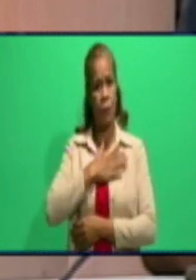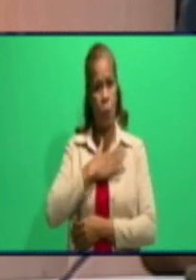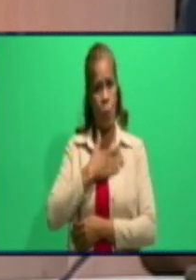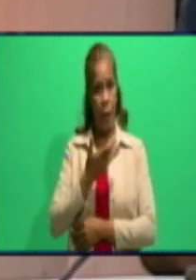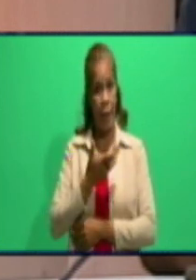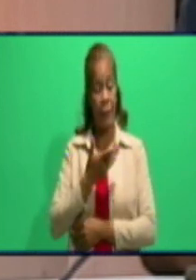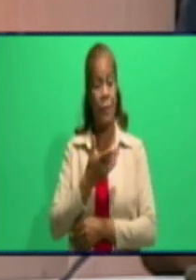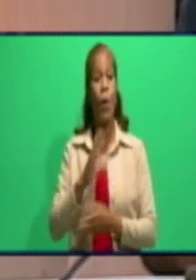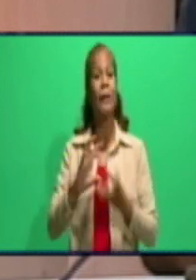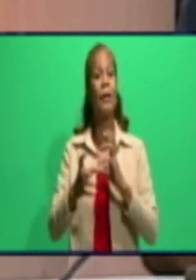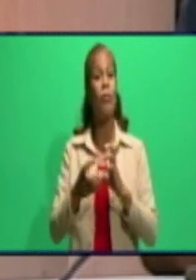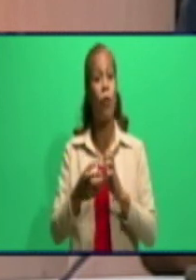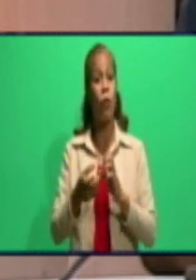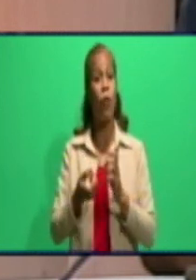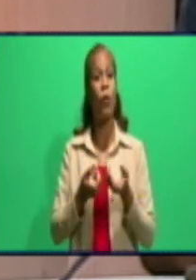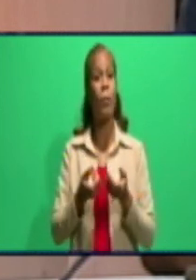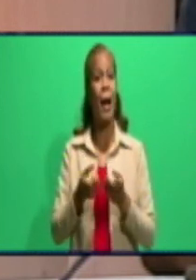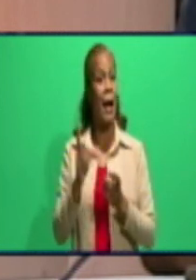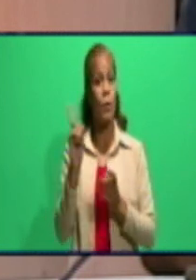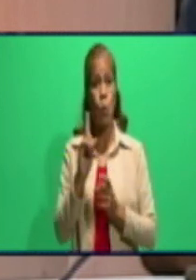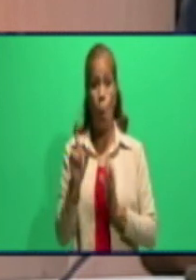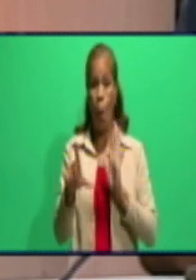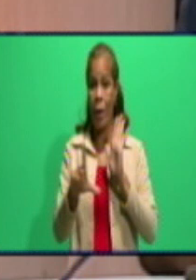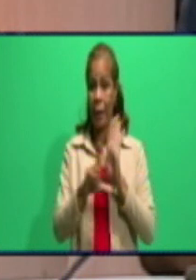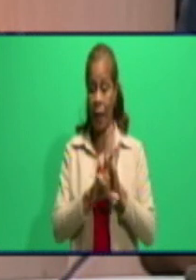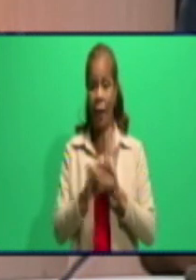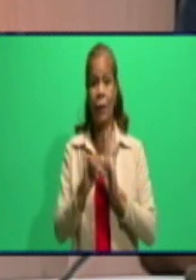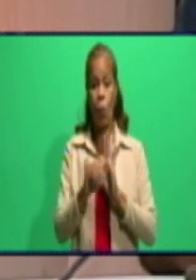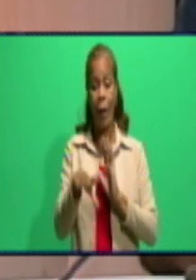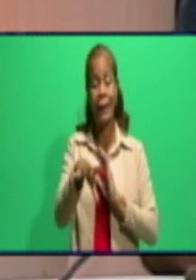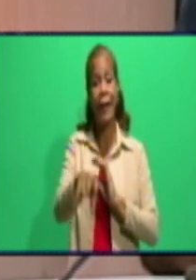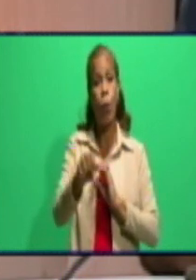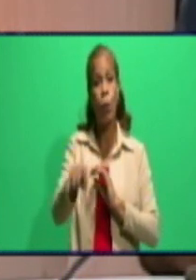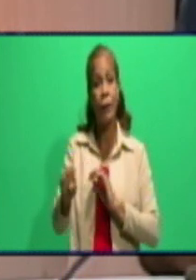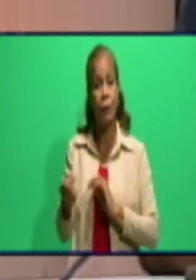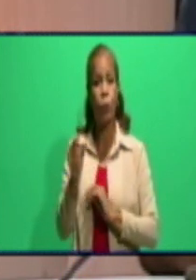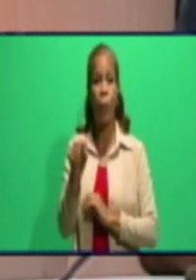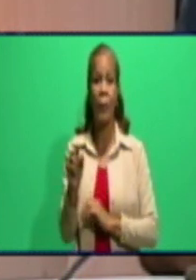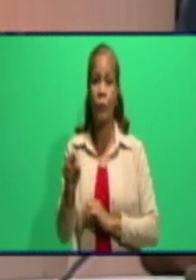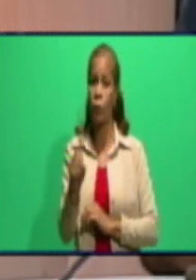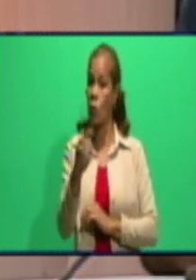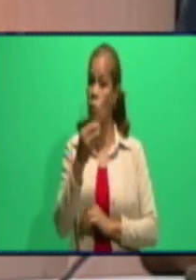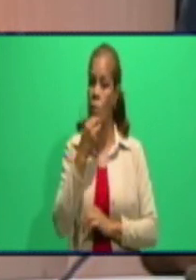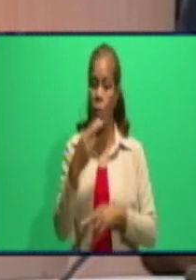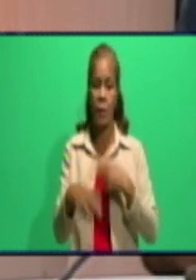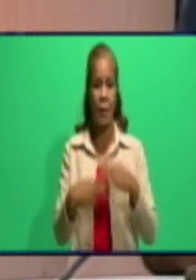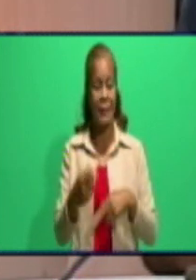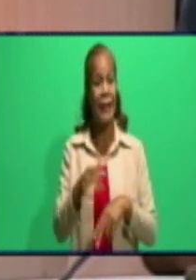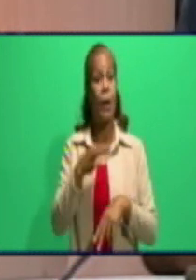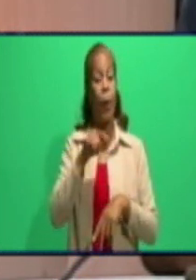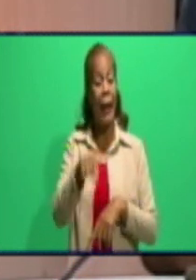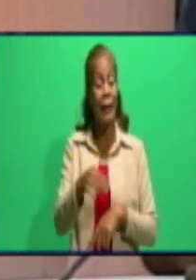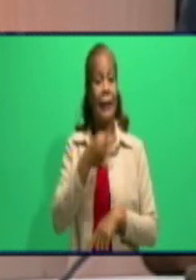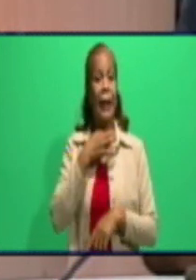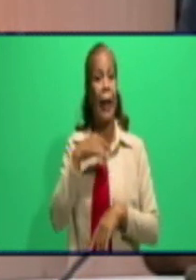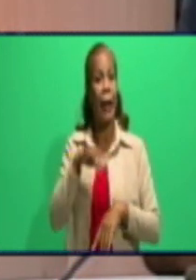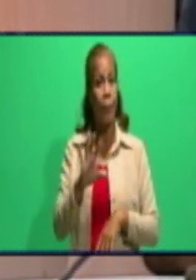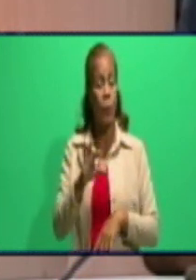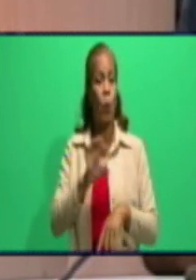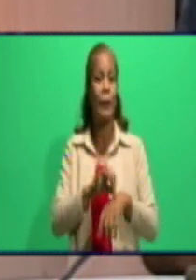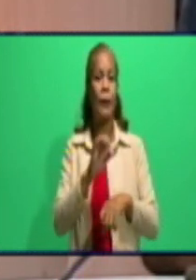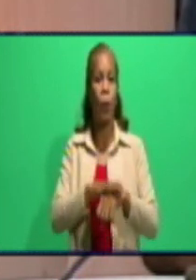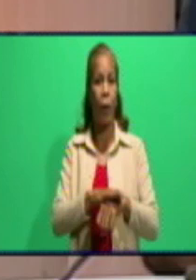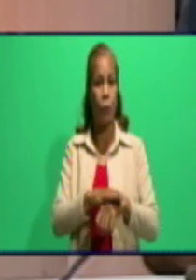ilegal y cochero también que realiza recorridos no autorizados. Este es el ejemplo de Río Cauta, pero en el resto de los 12